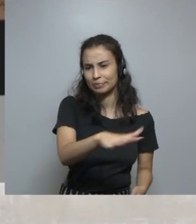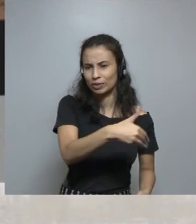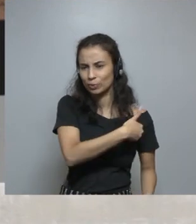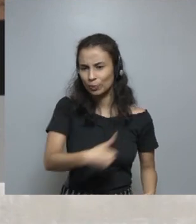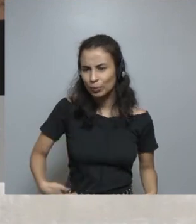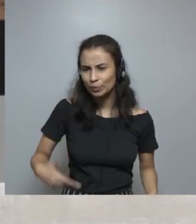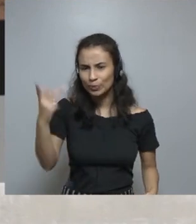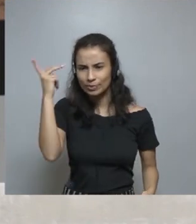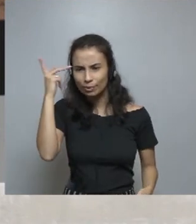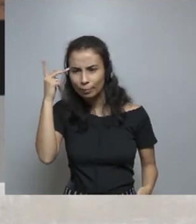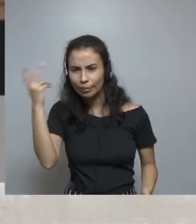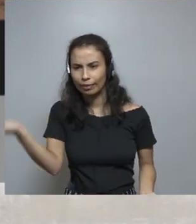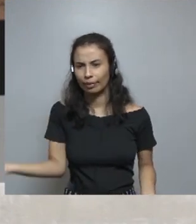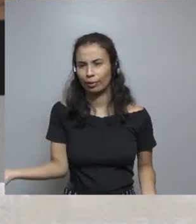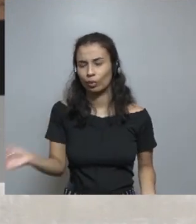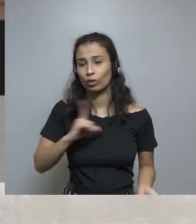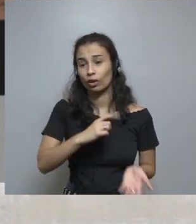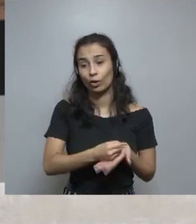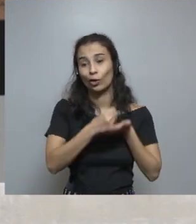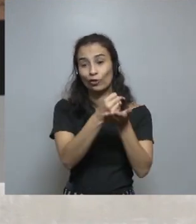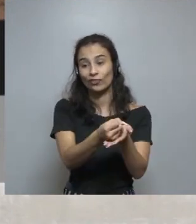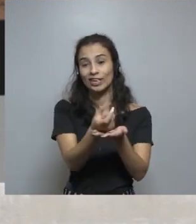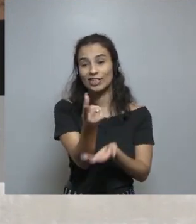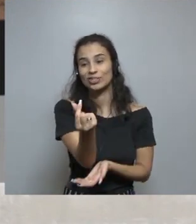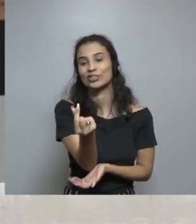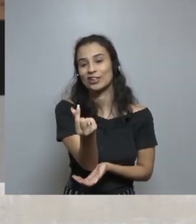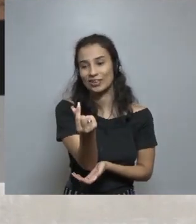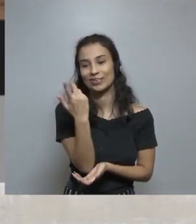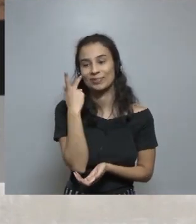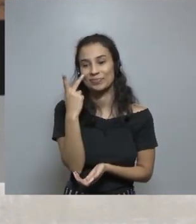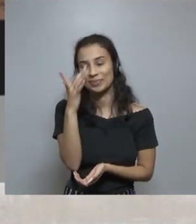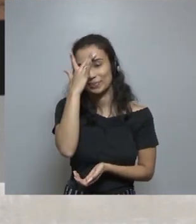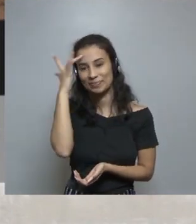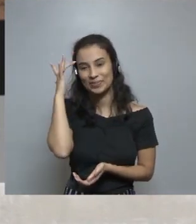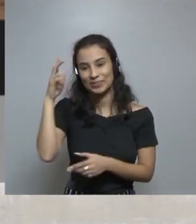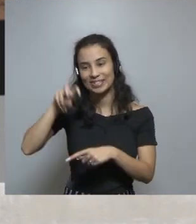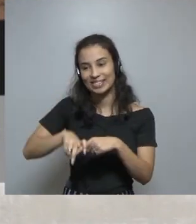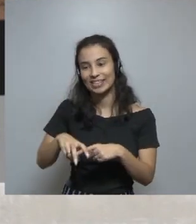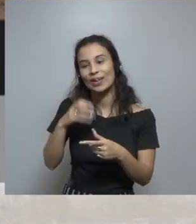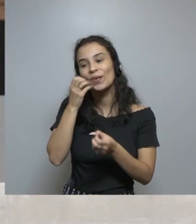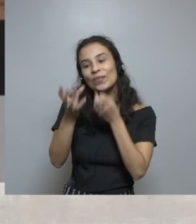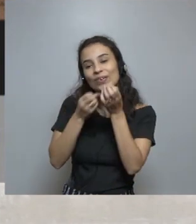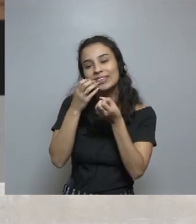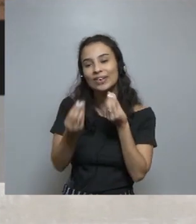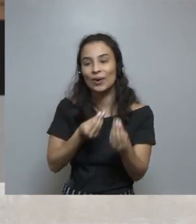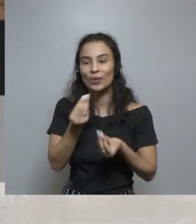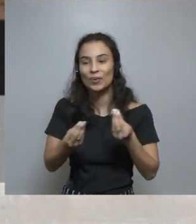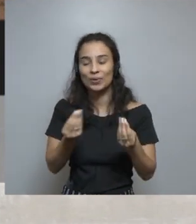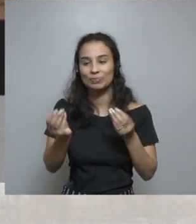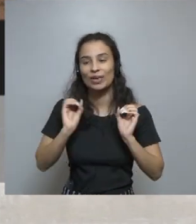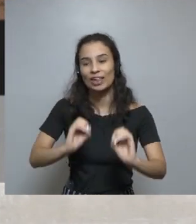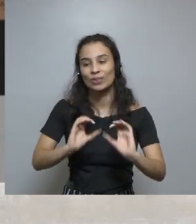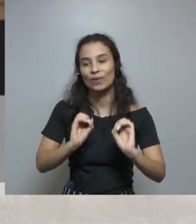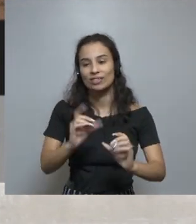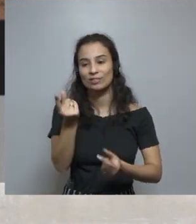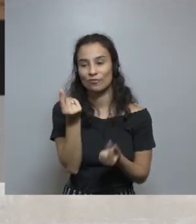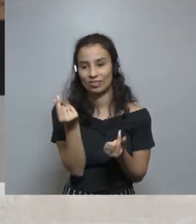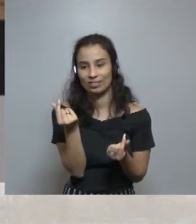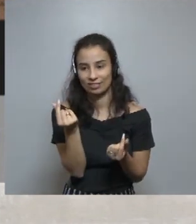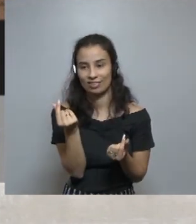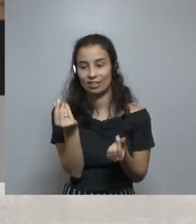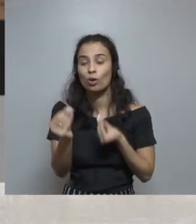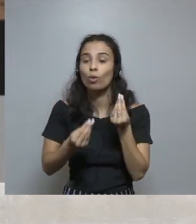nuestro, ellos fueron a diferentes espacios y ofrecían dinero para que las personas sentaran y